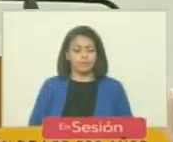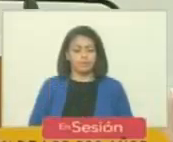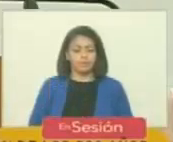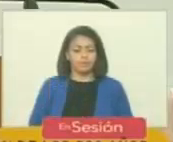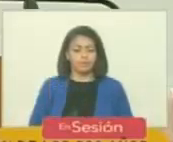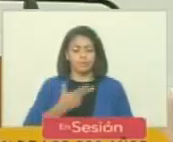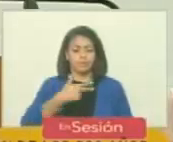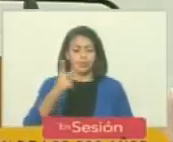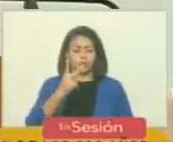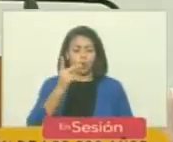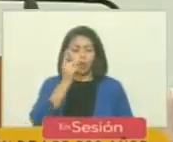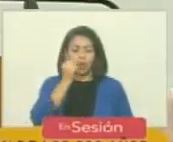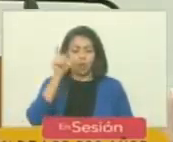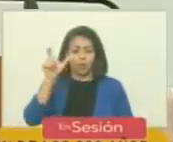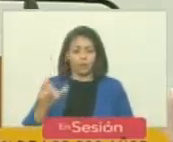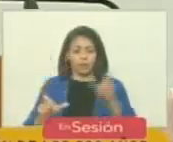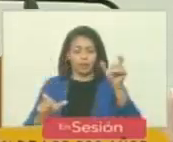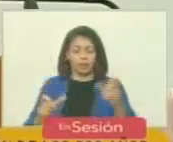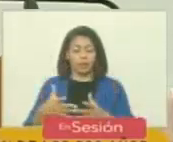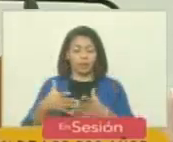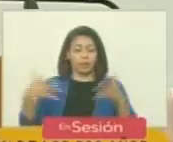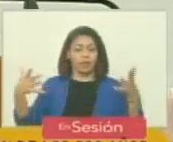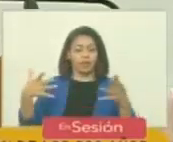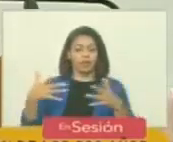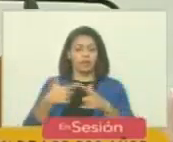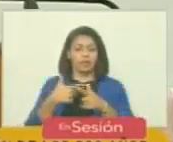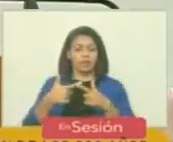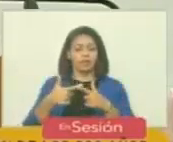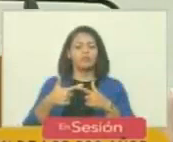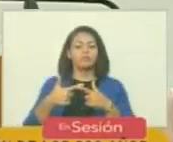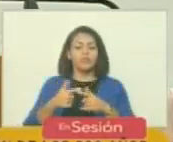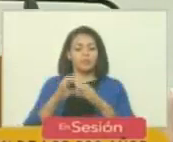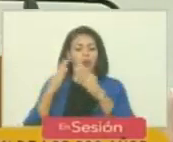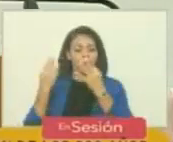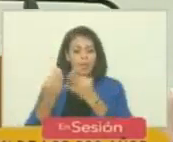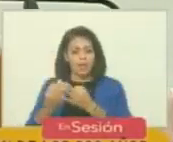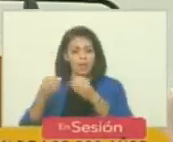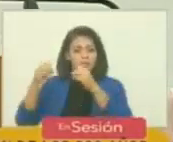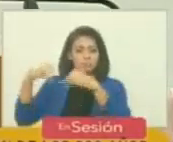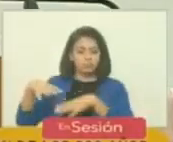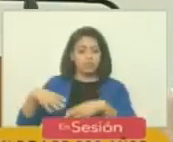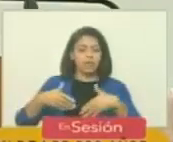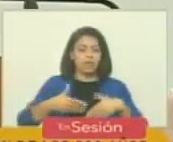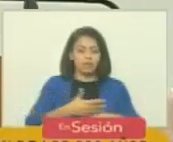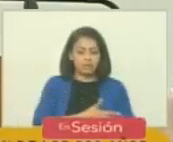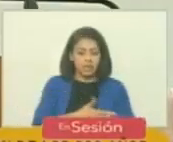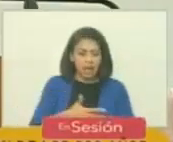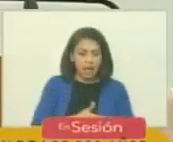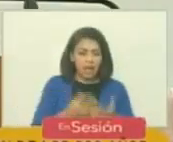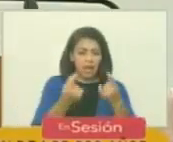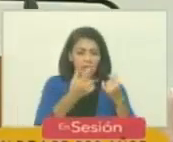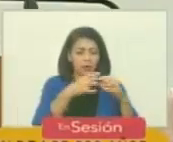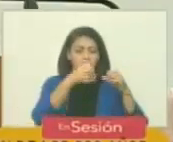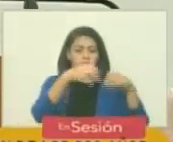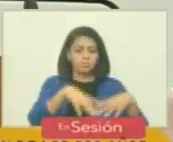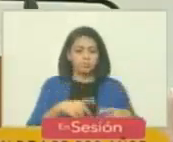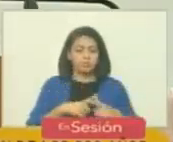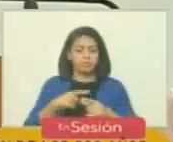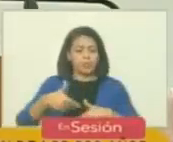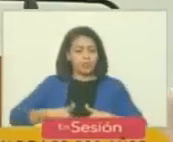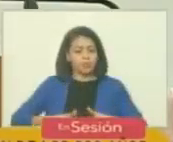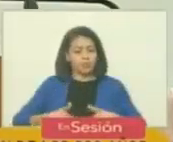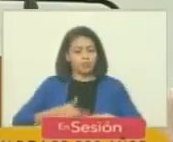dos hombres grandes que dejaron fortuna dejaron familia para sacrificarse por la libertad del